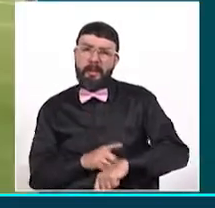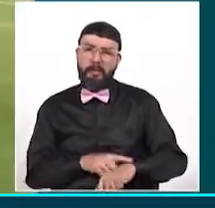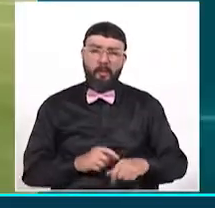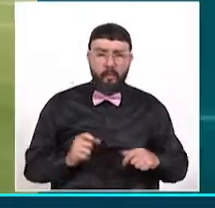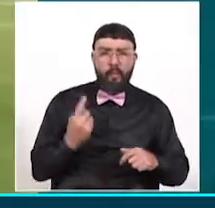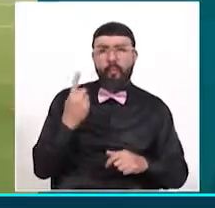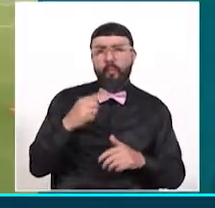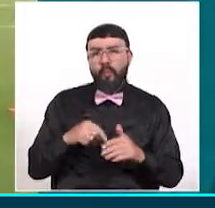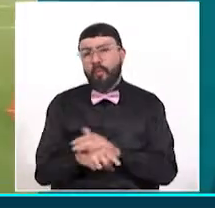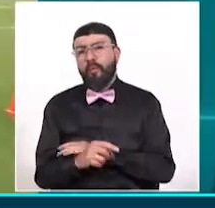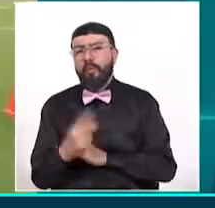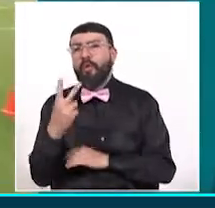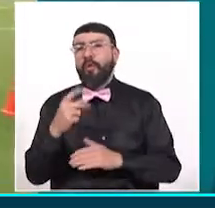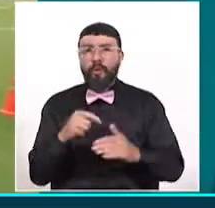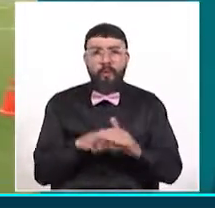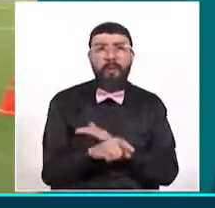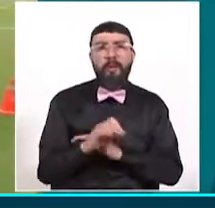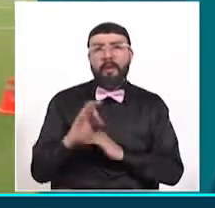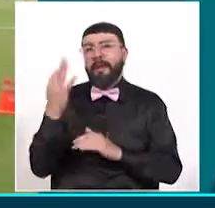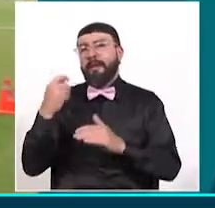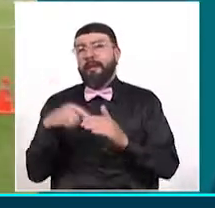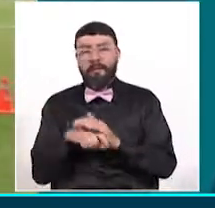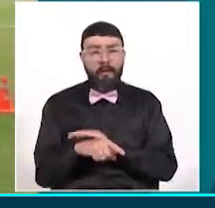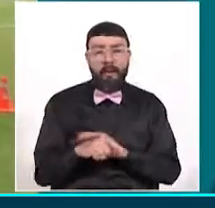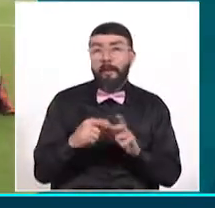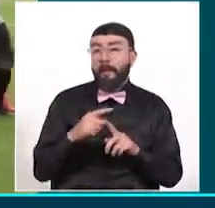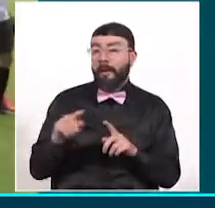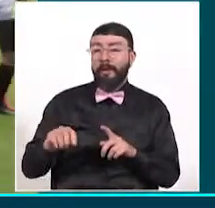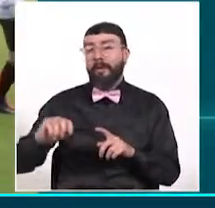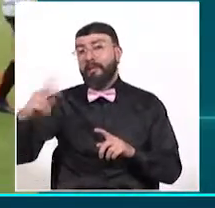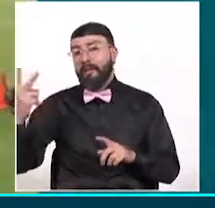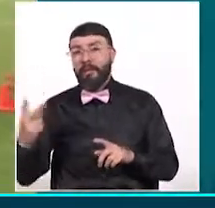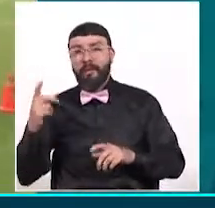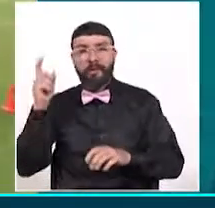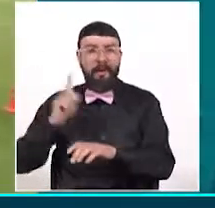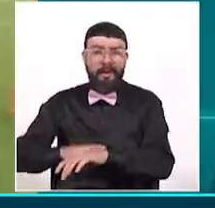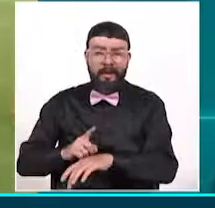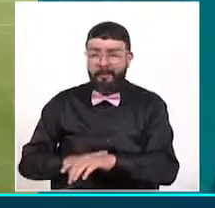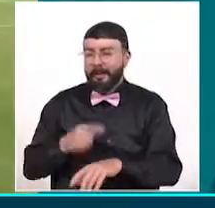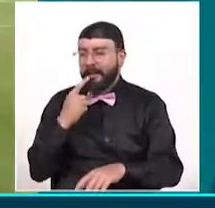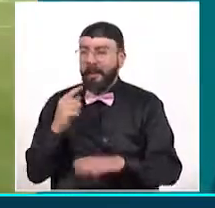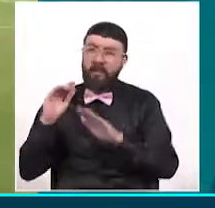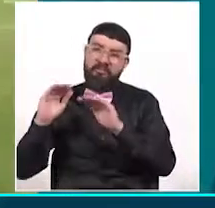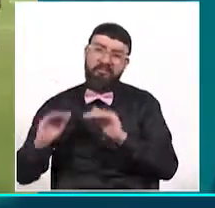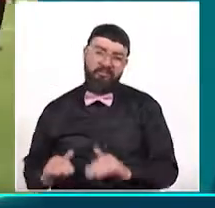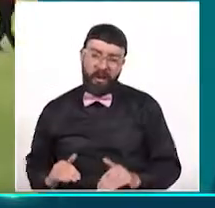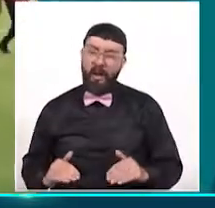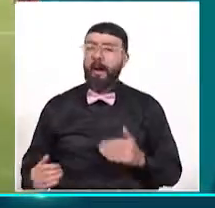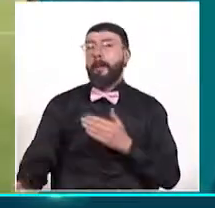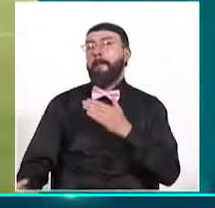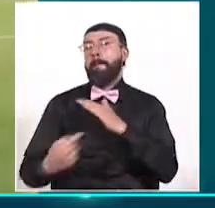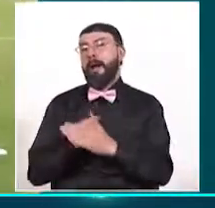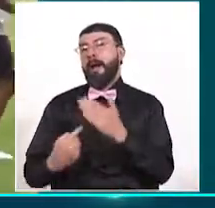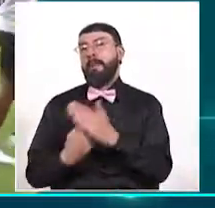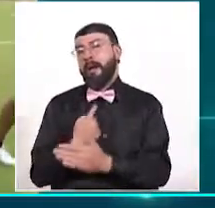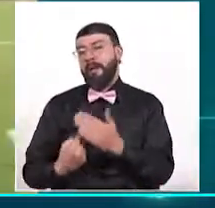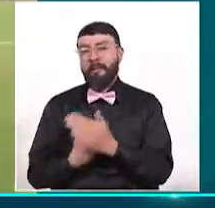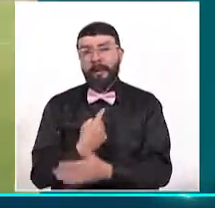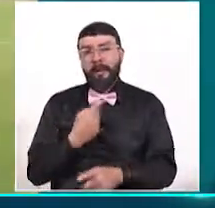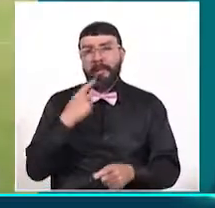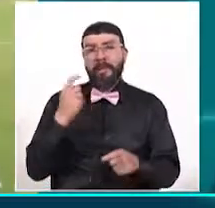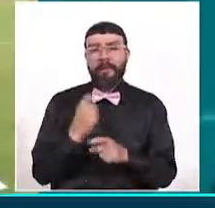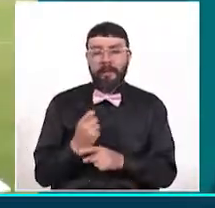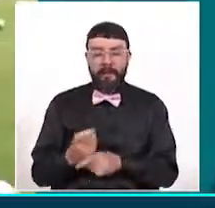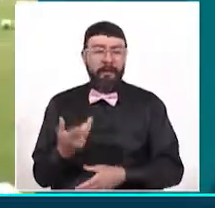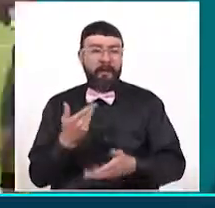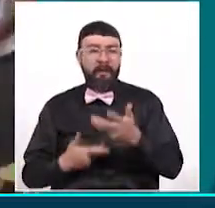mantener más el balón, de ser un poquito más dinámicos. Y bueno, así que con la ayuda de todos mis compañeros,